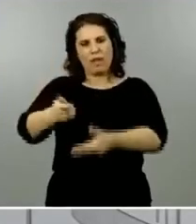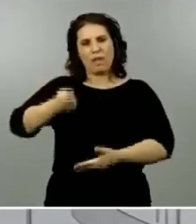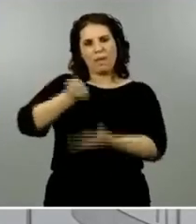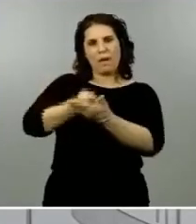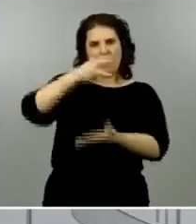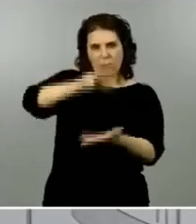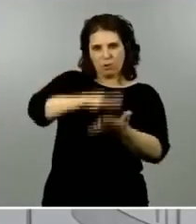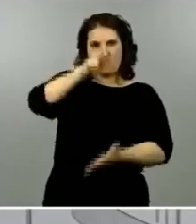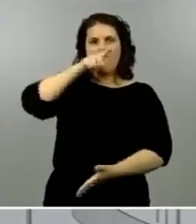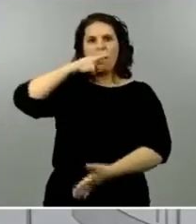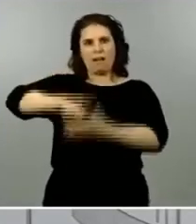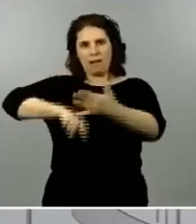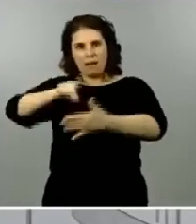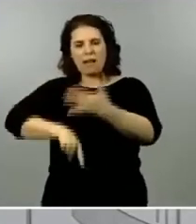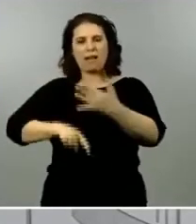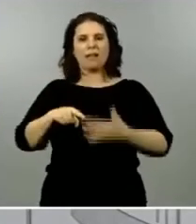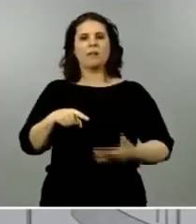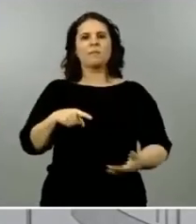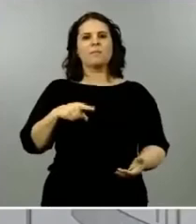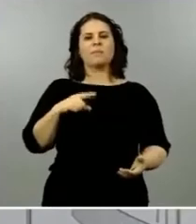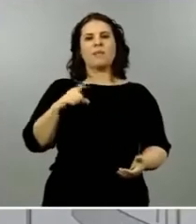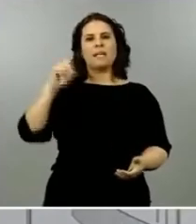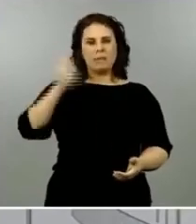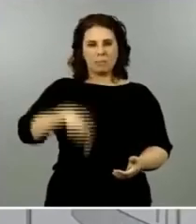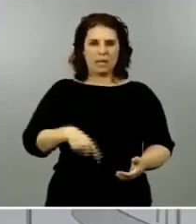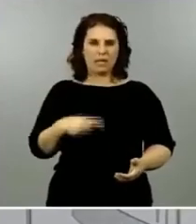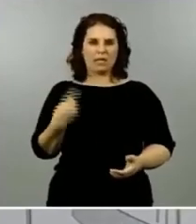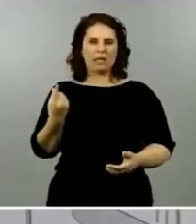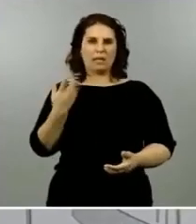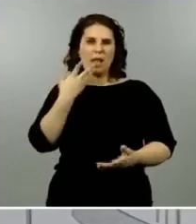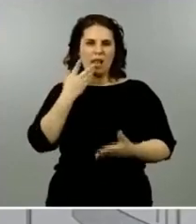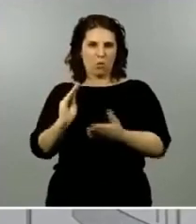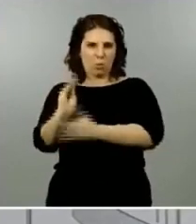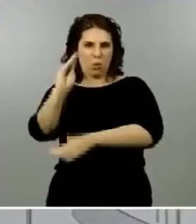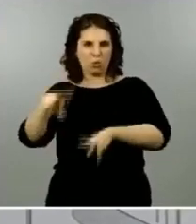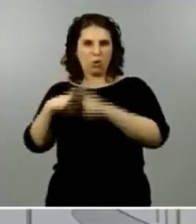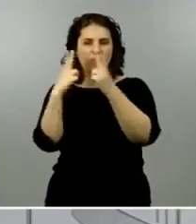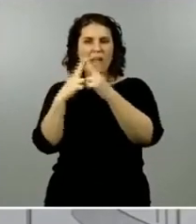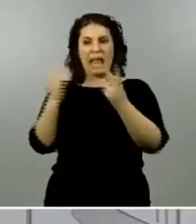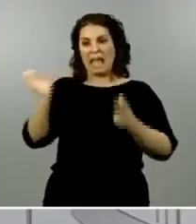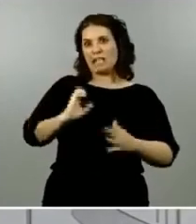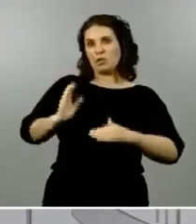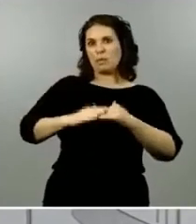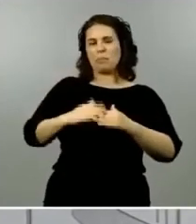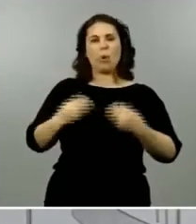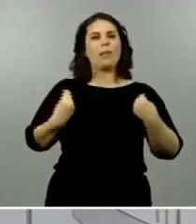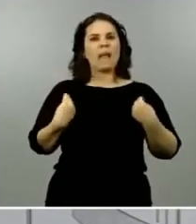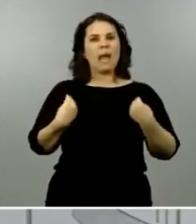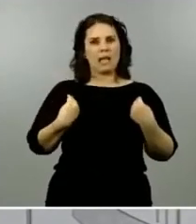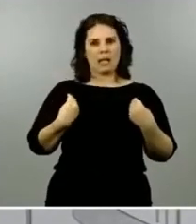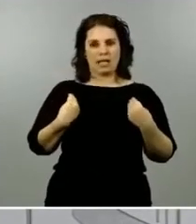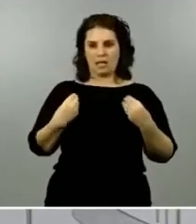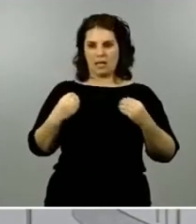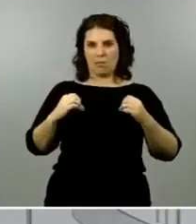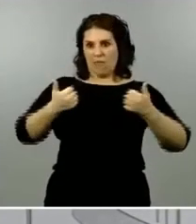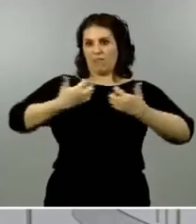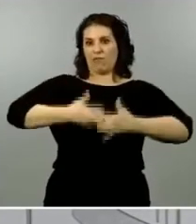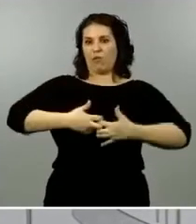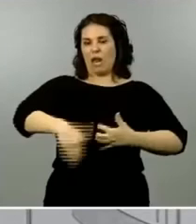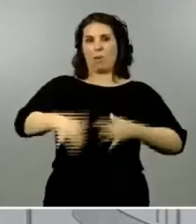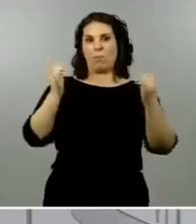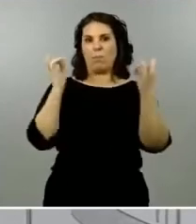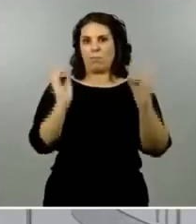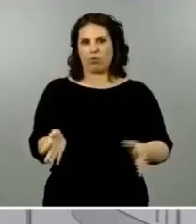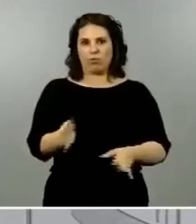alquileres como también lógicamente el bono social y también el ingreso mínimo vital que pondremos en marcha cuanto antes para lógicamente